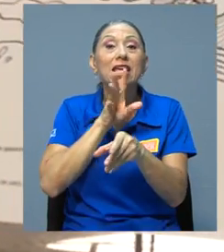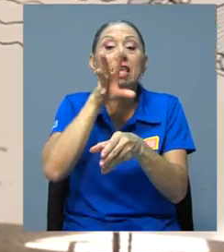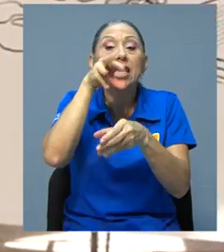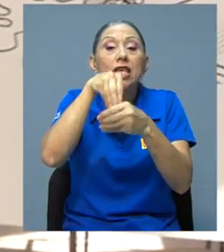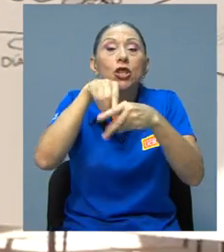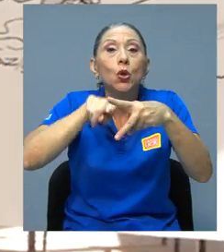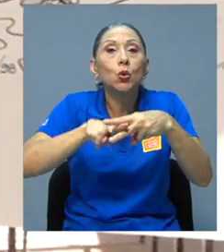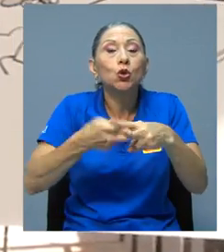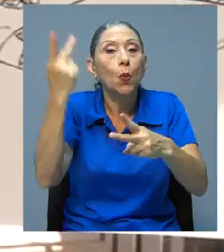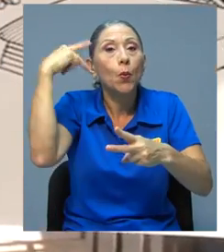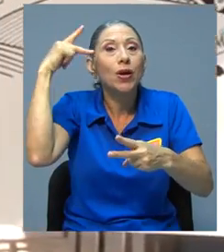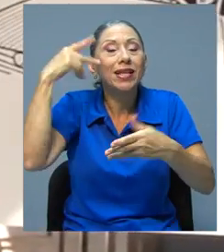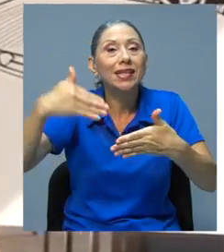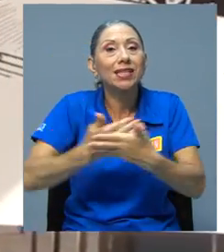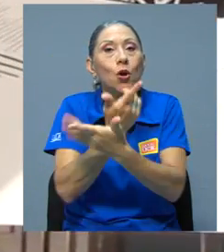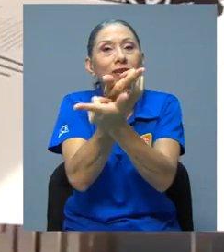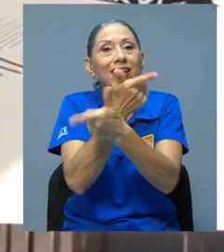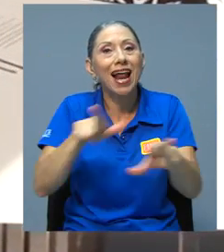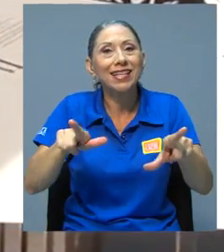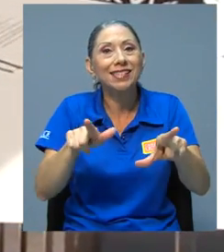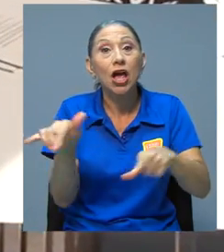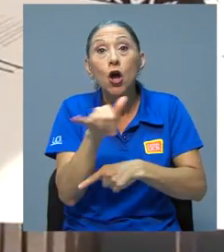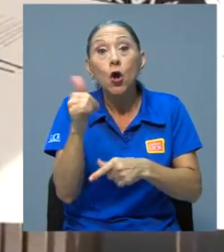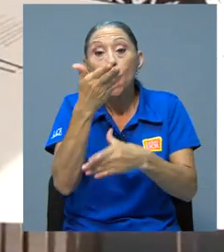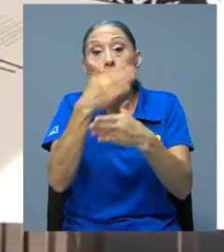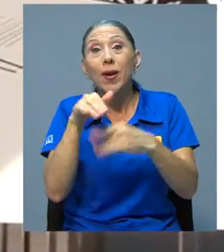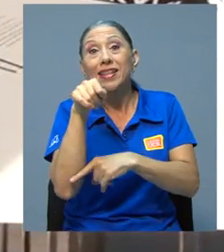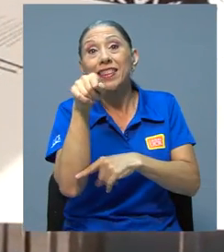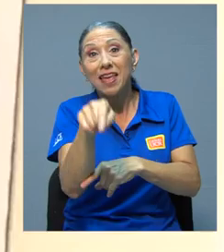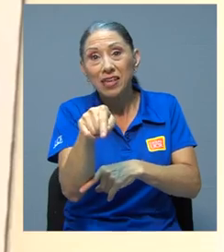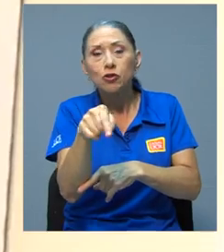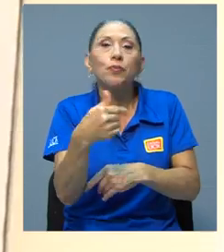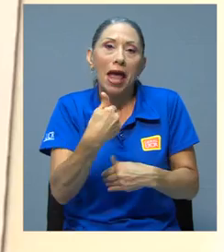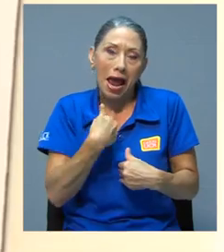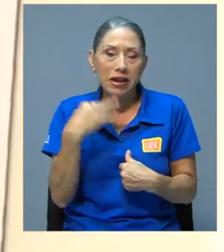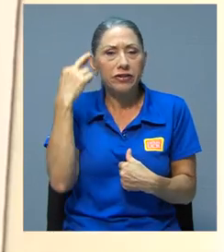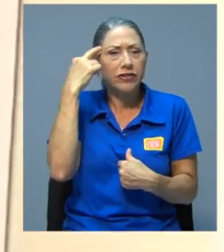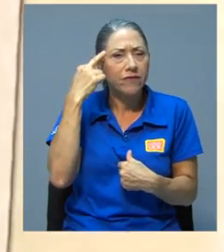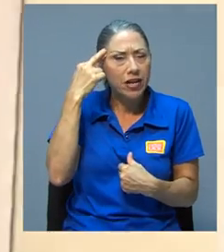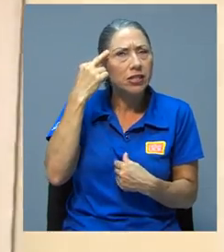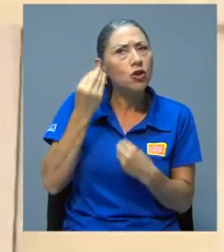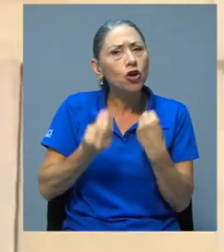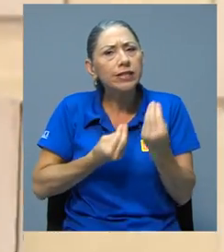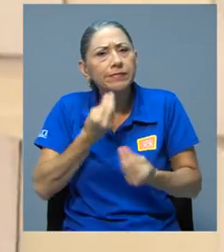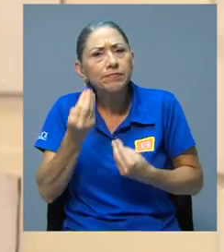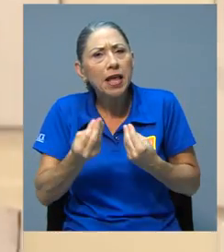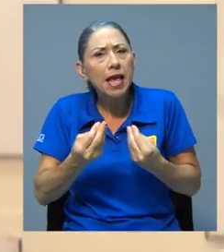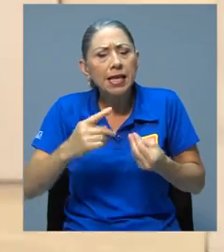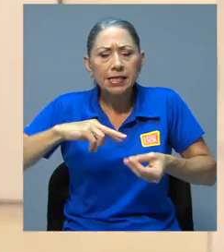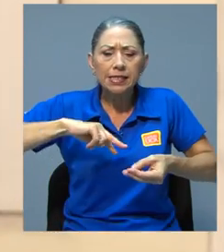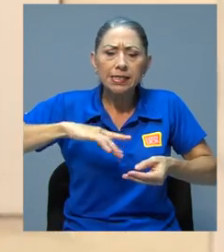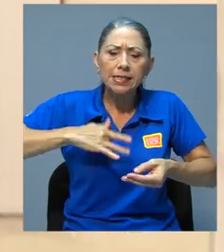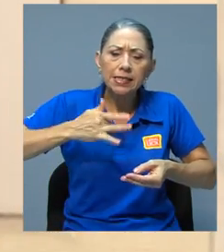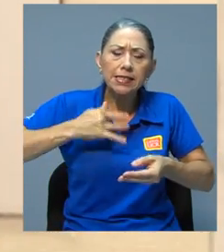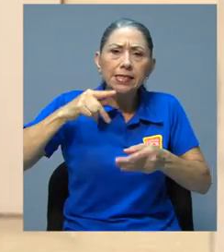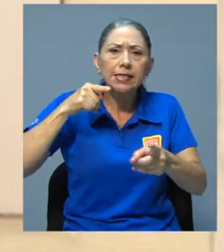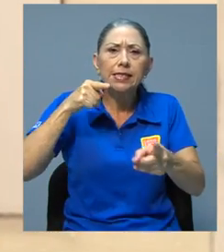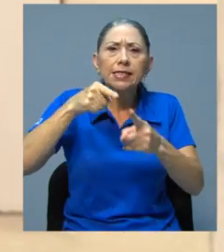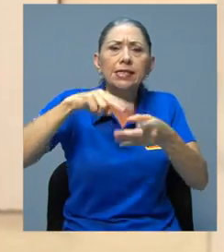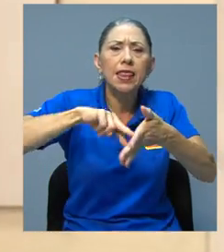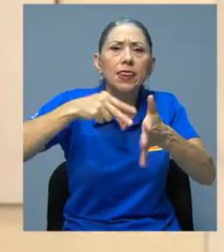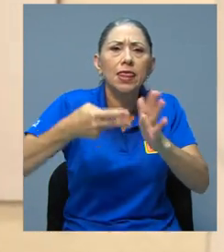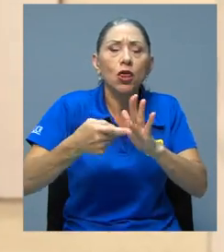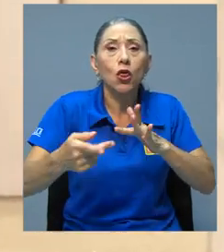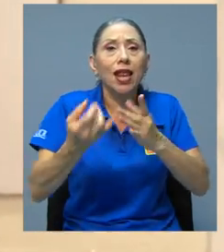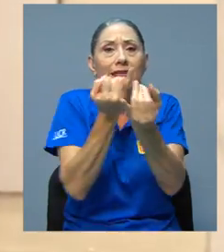neoliberales. Como parte de esta crónica se encuentran las reflexiones sobre el sentido de la independencia a lo largo de los